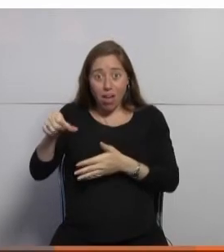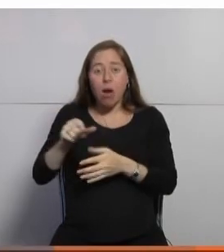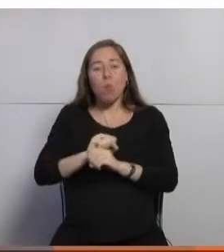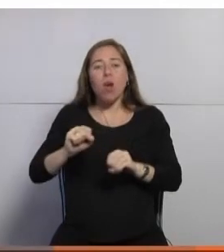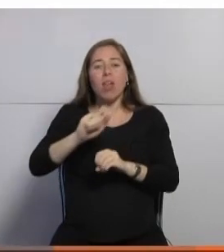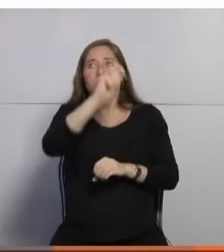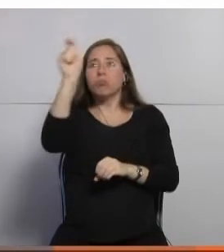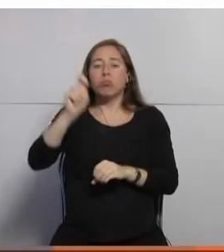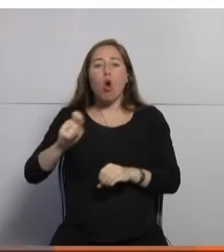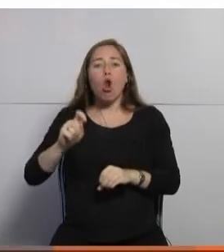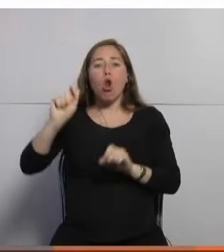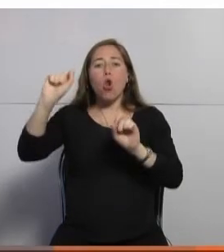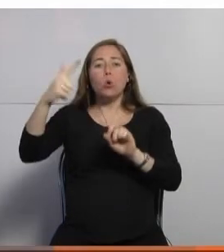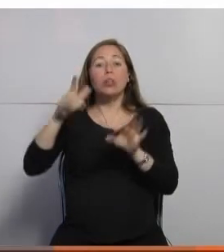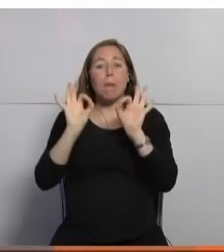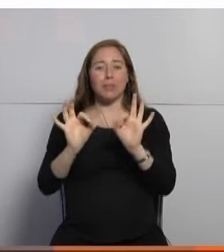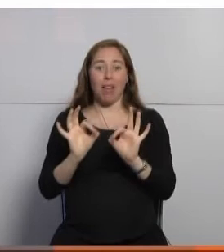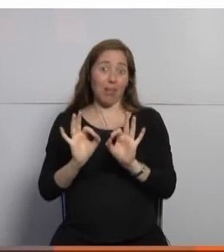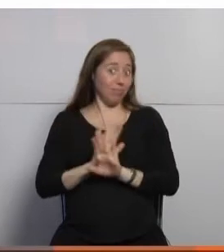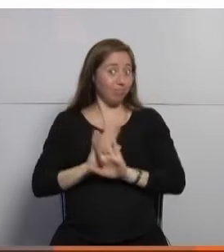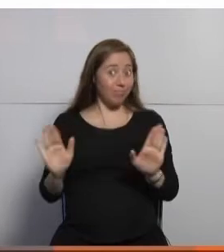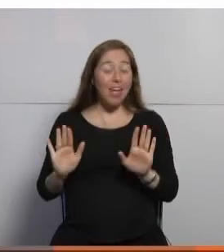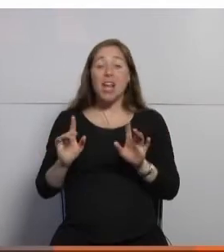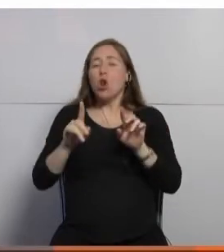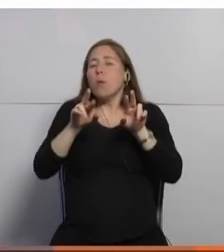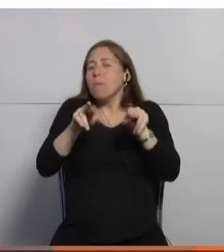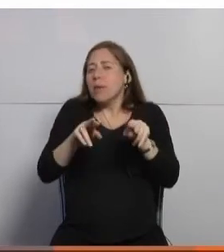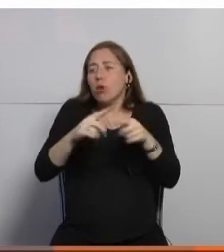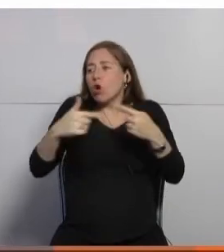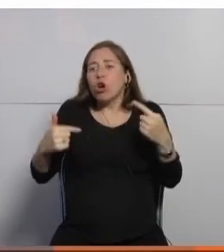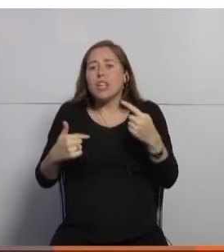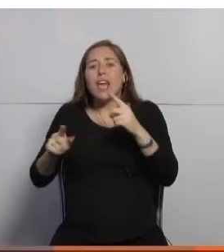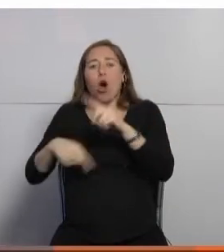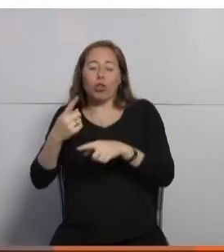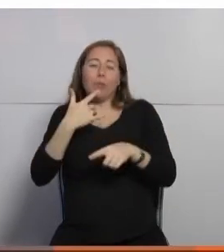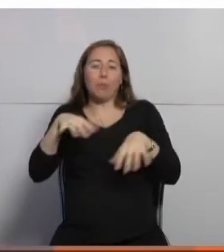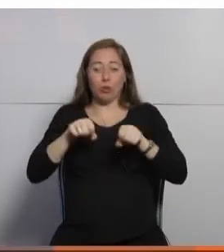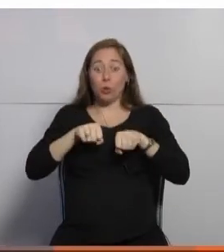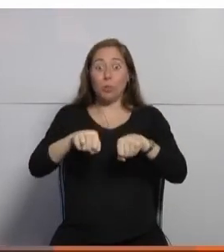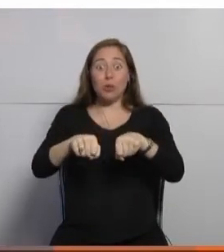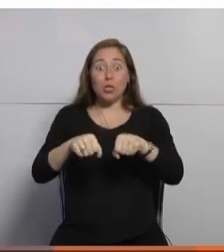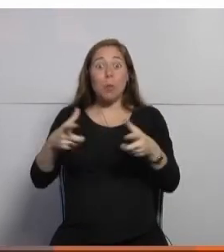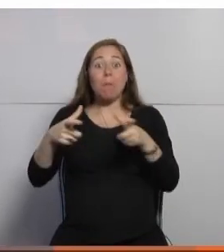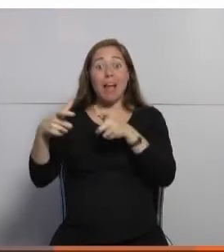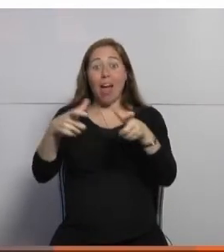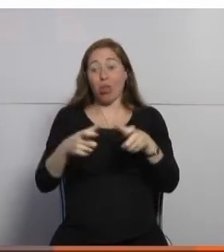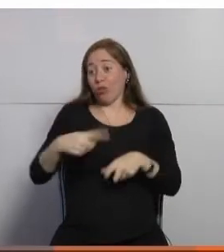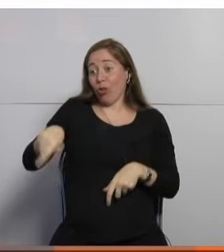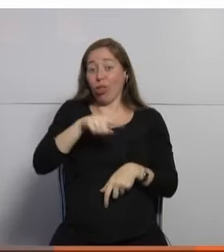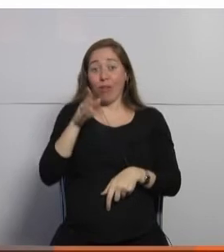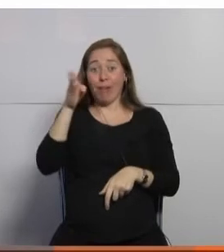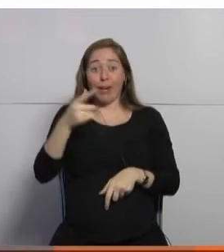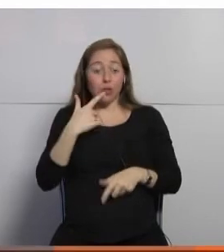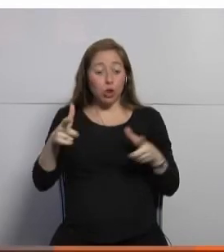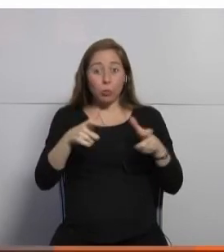y de la misma forma pensamos con otros productos de uso masivo los carritos de los supermercados por ejemplo todo el mundo va al supermercado